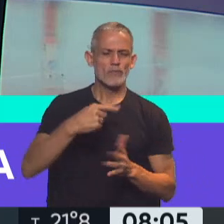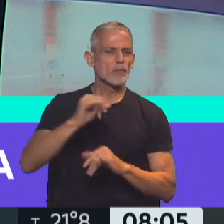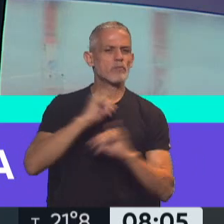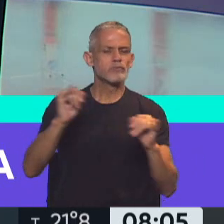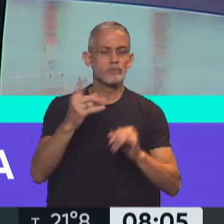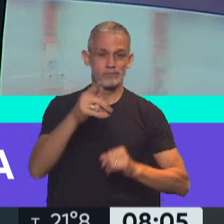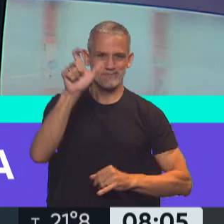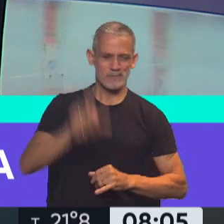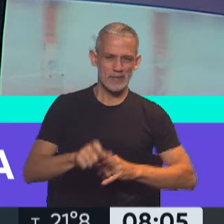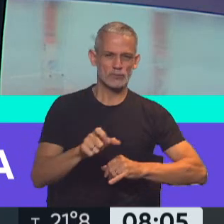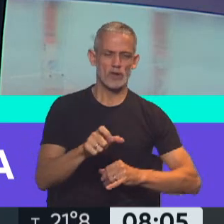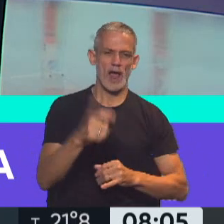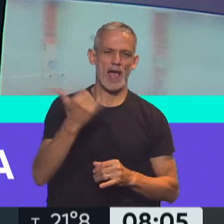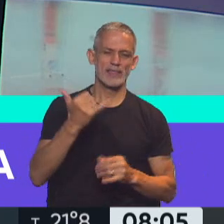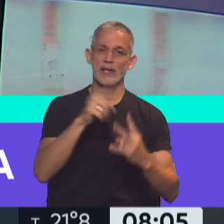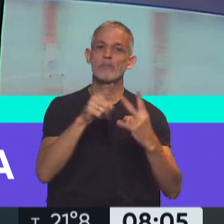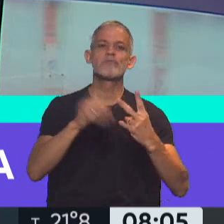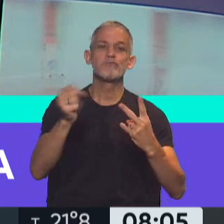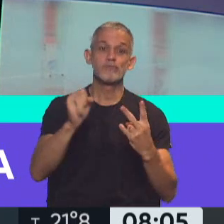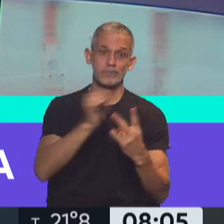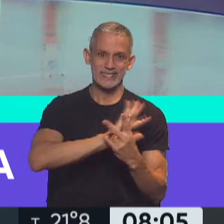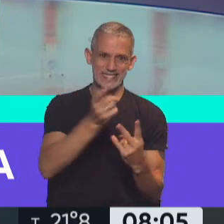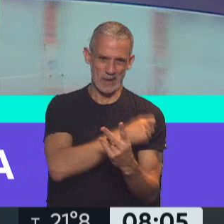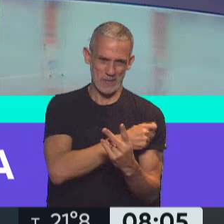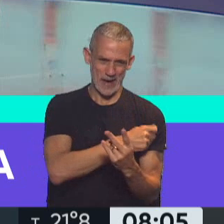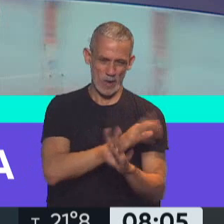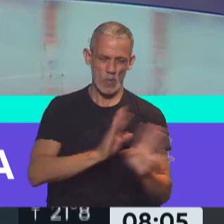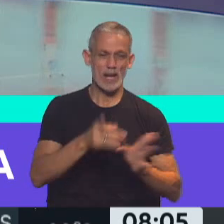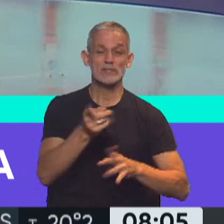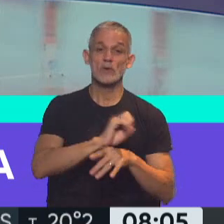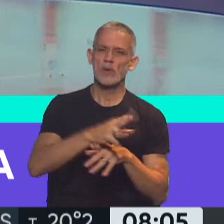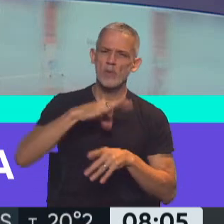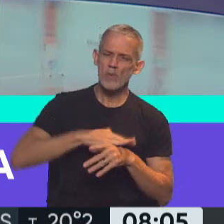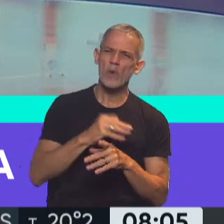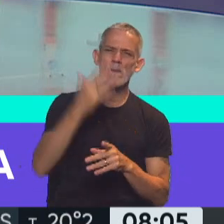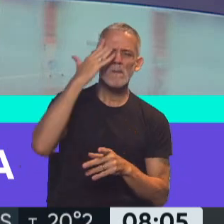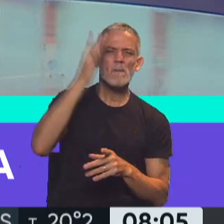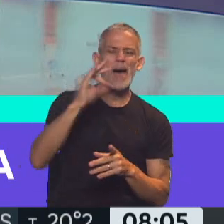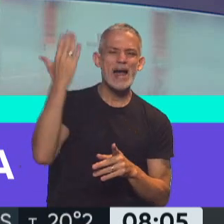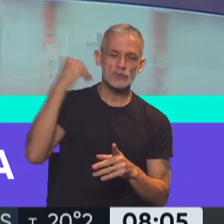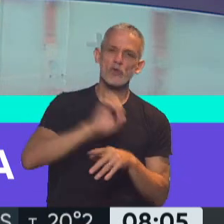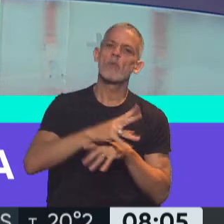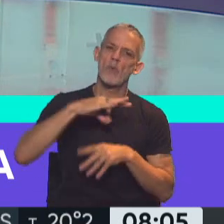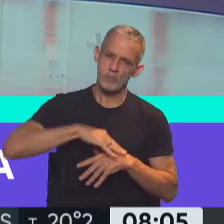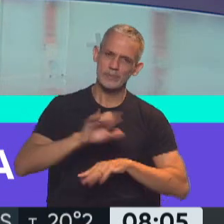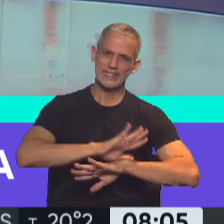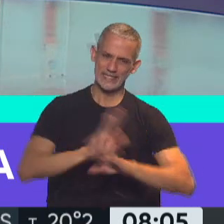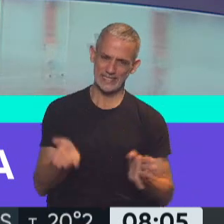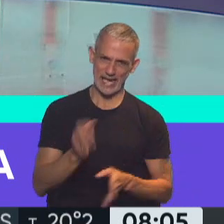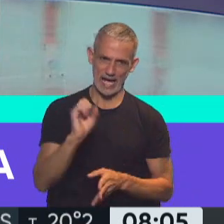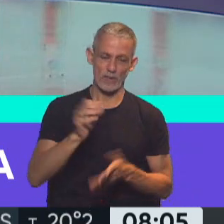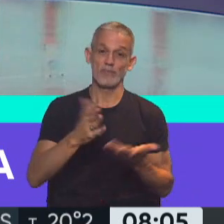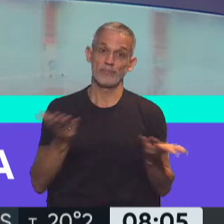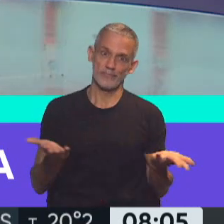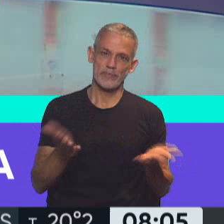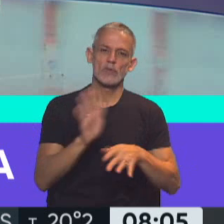paciente tiene sus dos dosis de vacuna y además de haber padecido en el mes de marzo también coronavirus. Bueno, esto pone